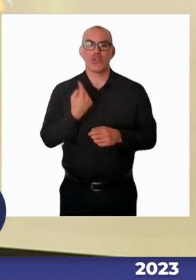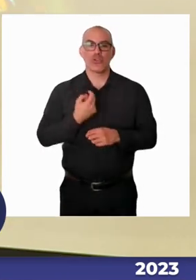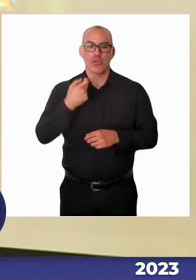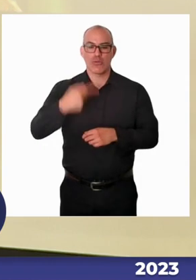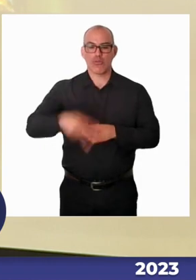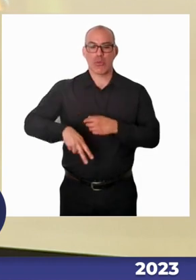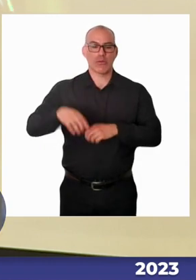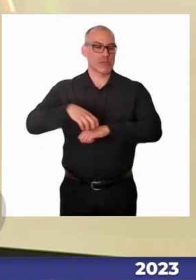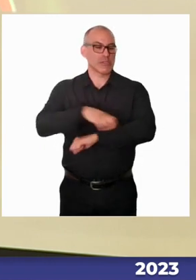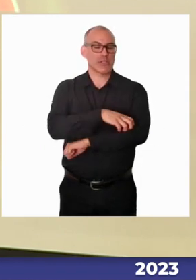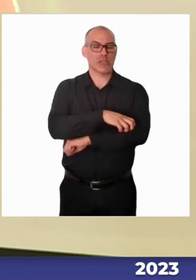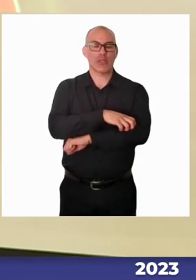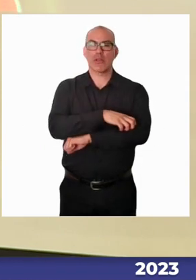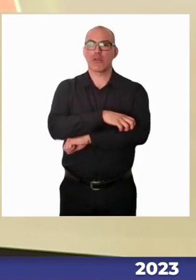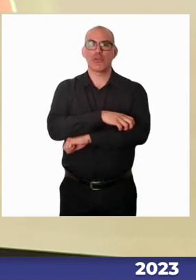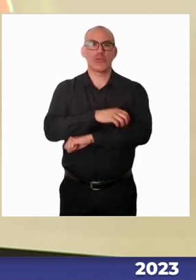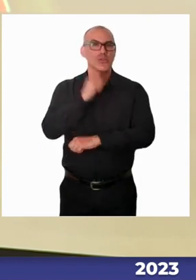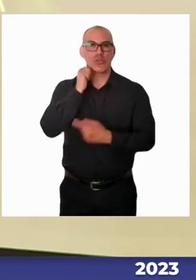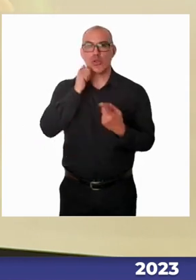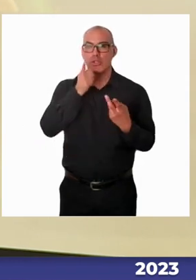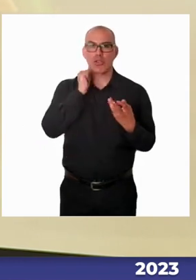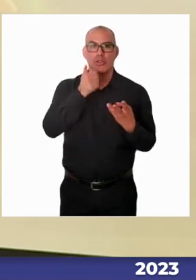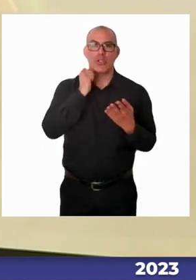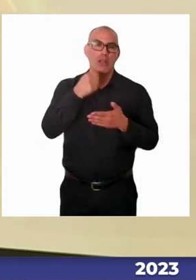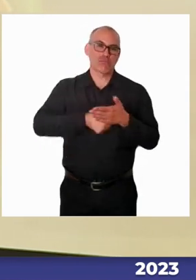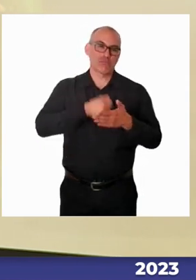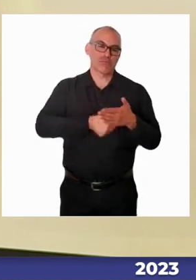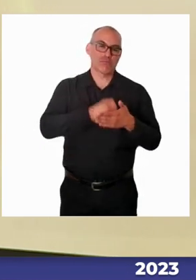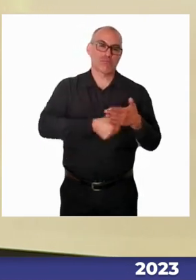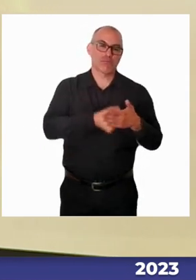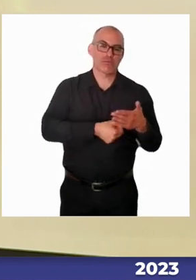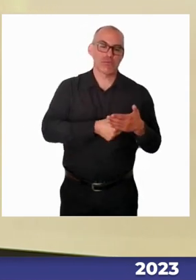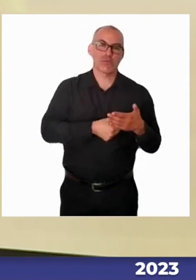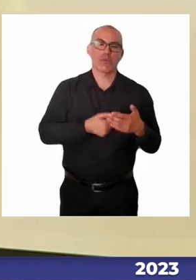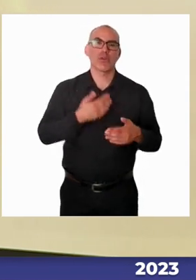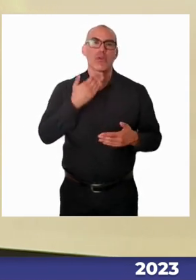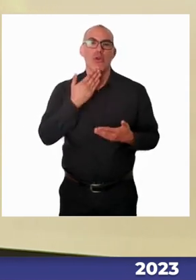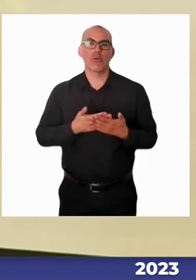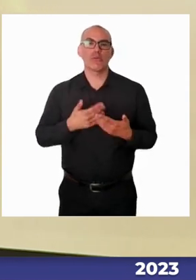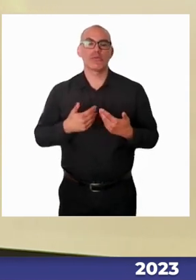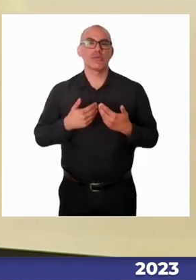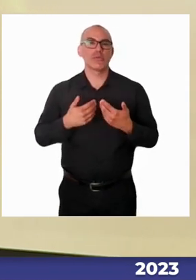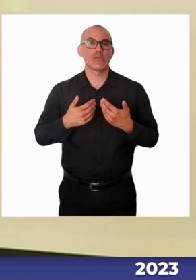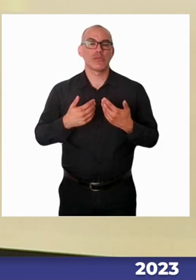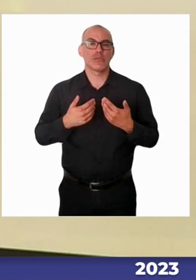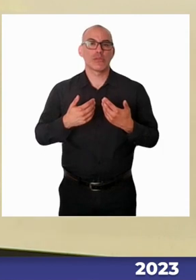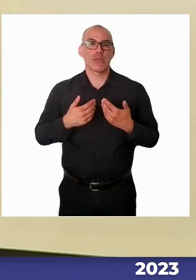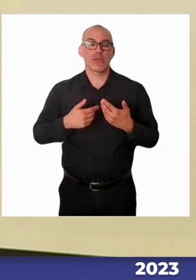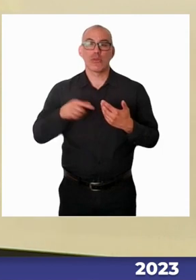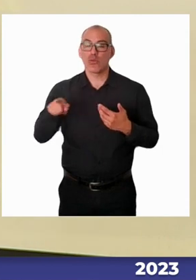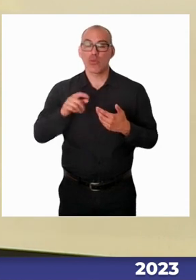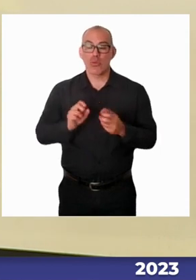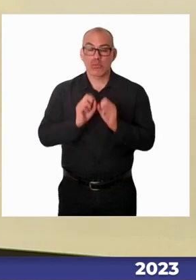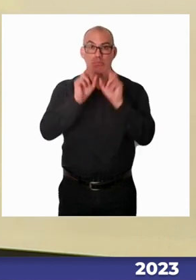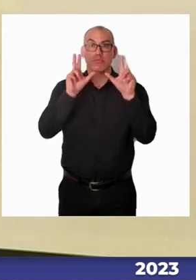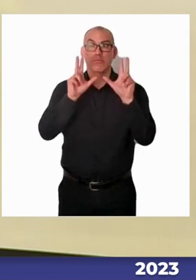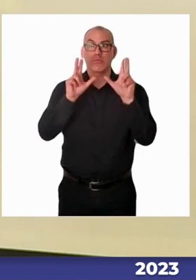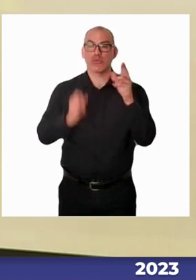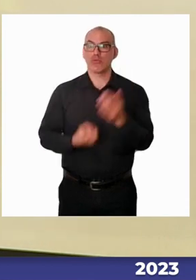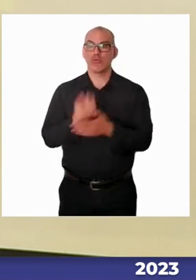niña si tenía o no tenía, qué tipo de discapacidad tenía. ¿De acuerdo? Vienen estos programas de integración